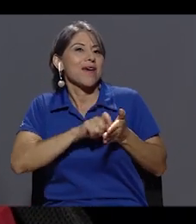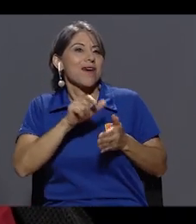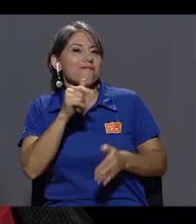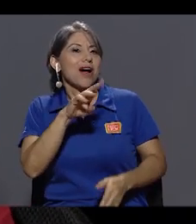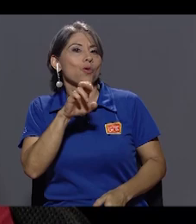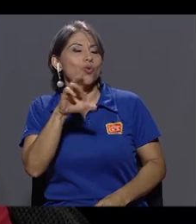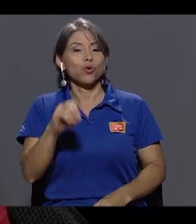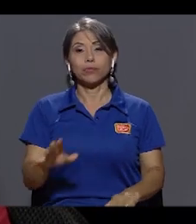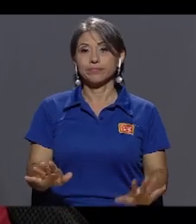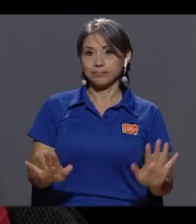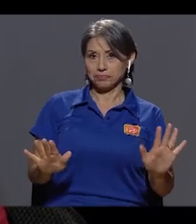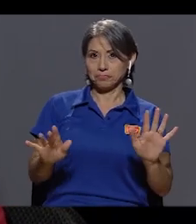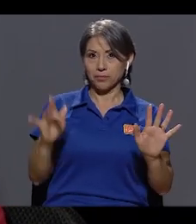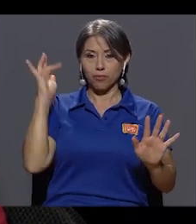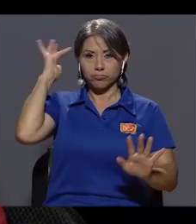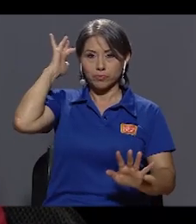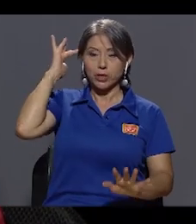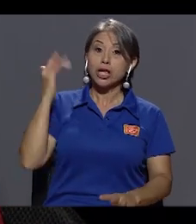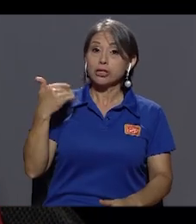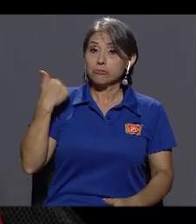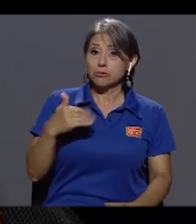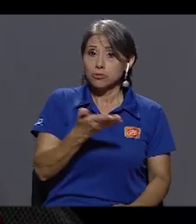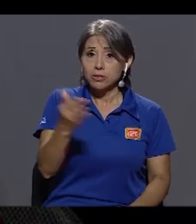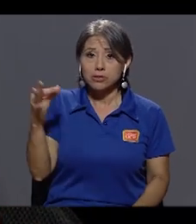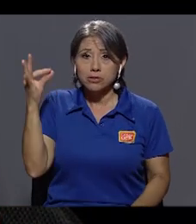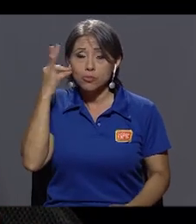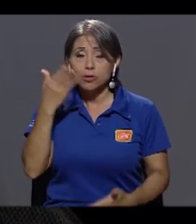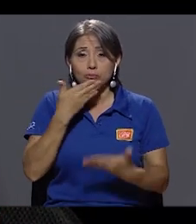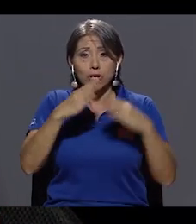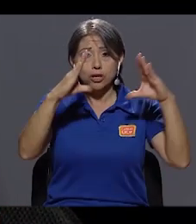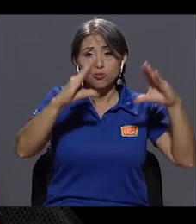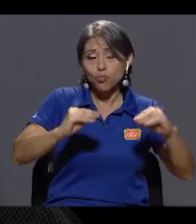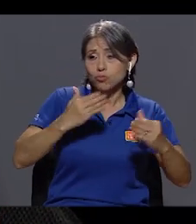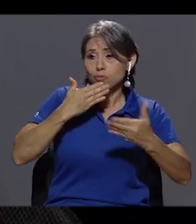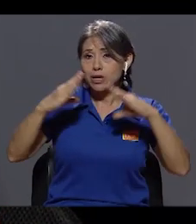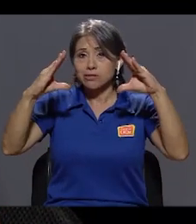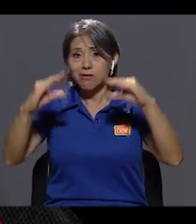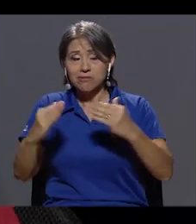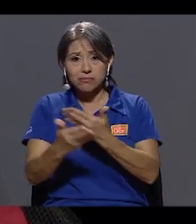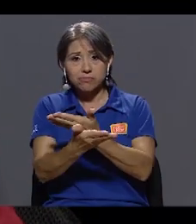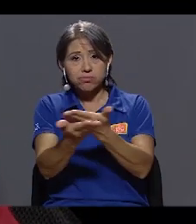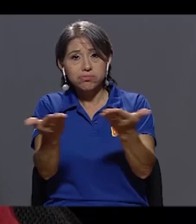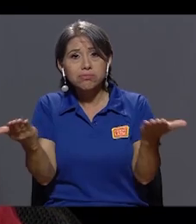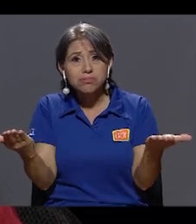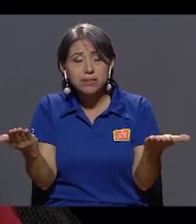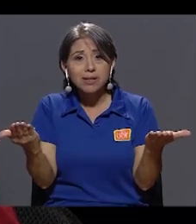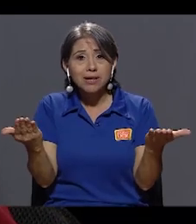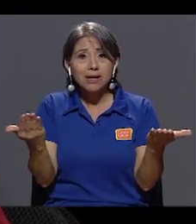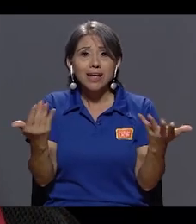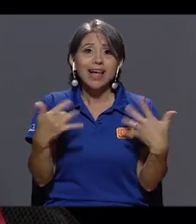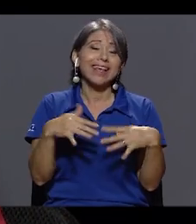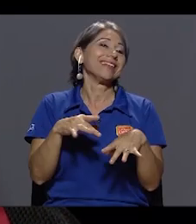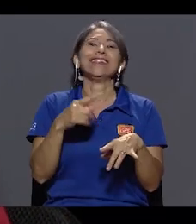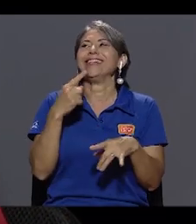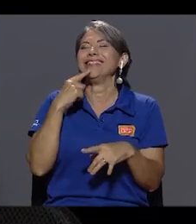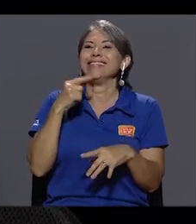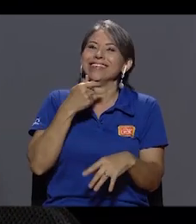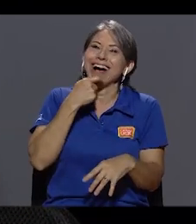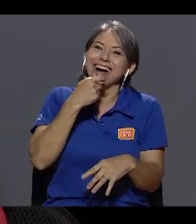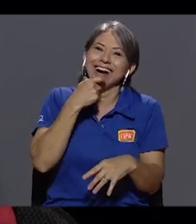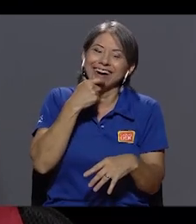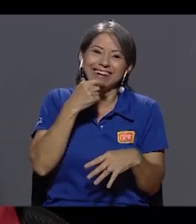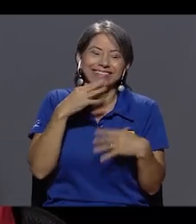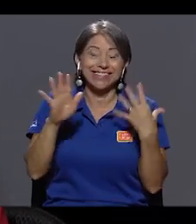Señoras y señores, muy buenas noches tengan ustedes y muy buenas tardes. Es que si la guitarra no me inspiro,